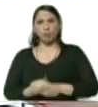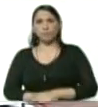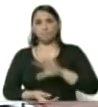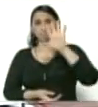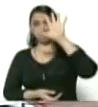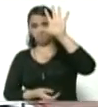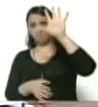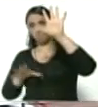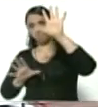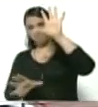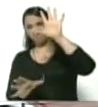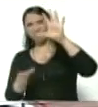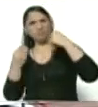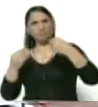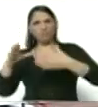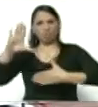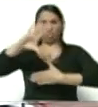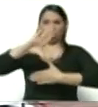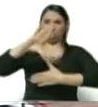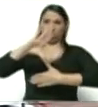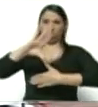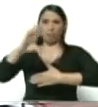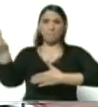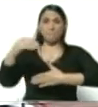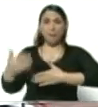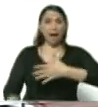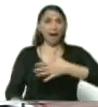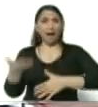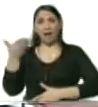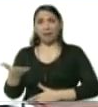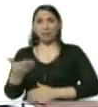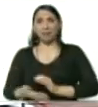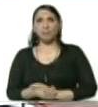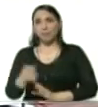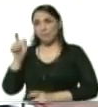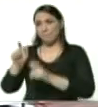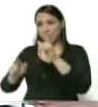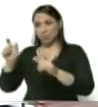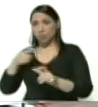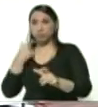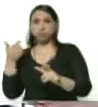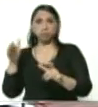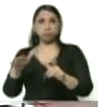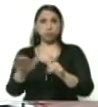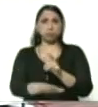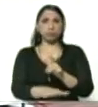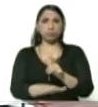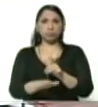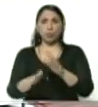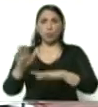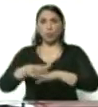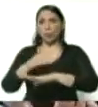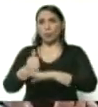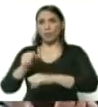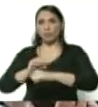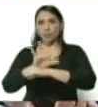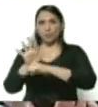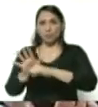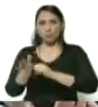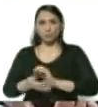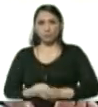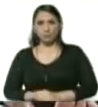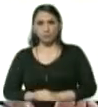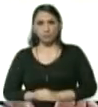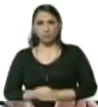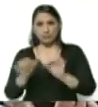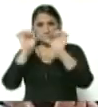Sudamérica. Con las tasas más altas de personas fallecidas a causa del COVID-19. Con